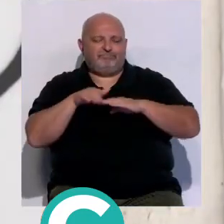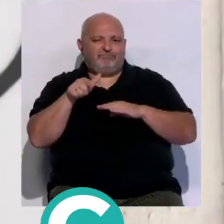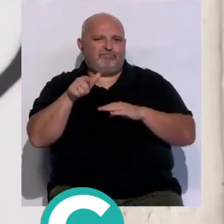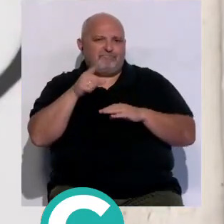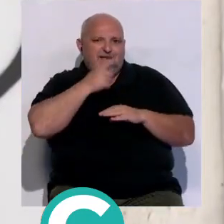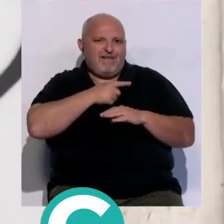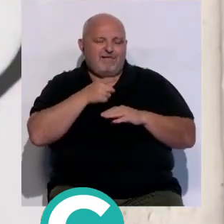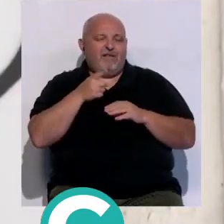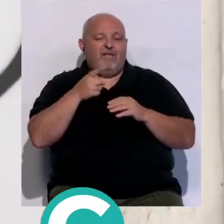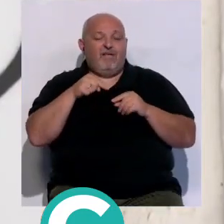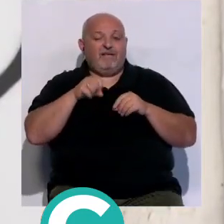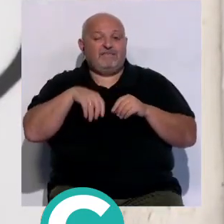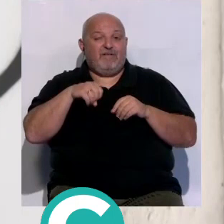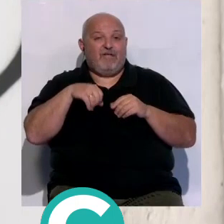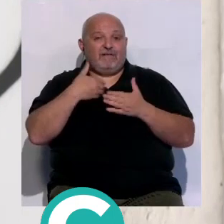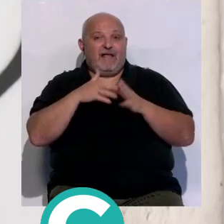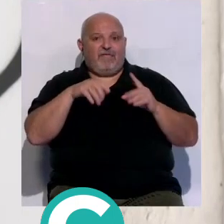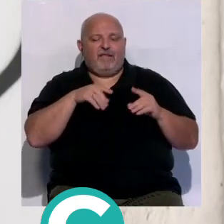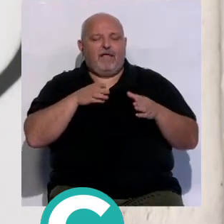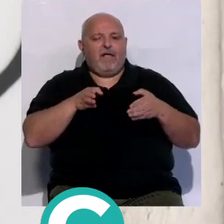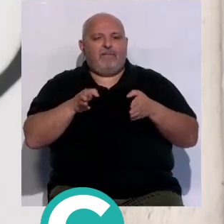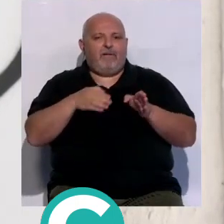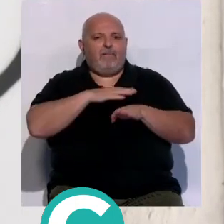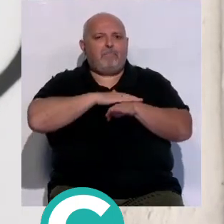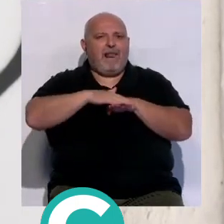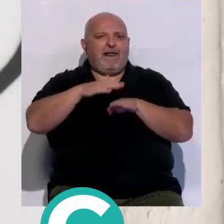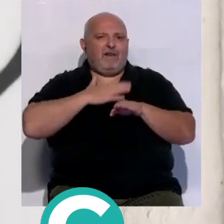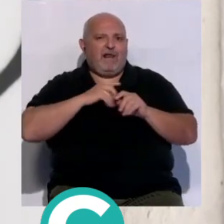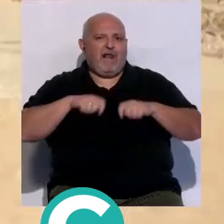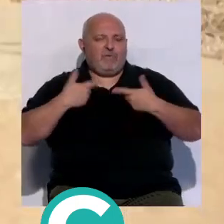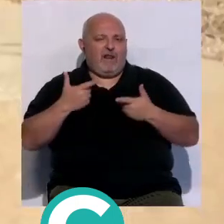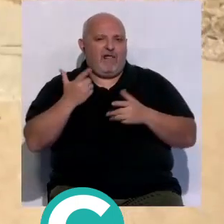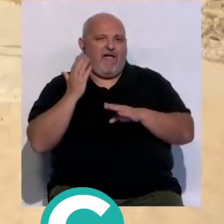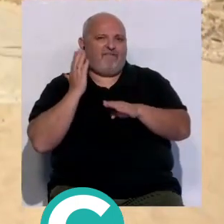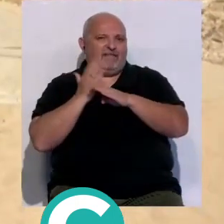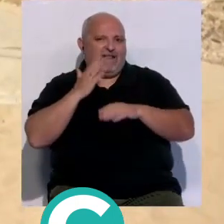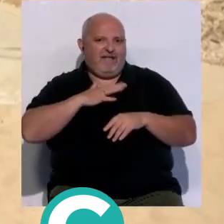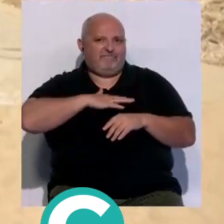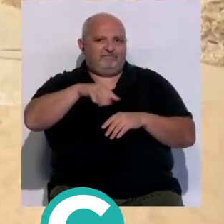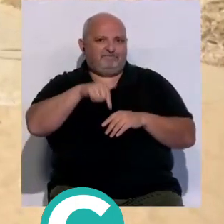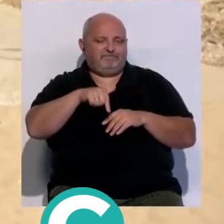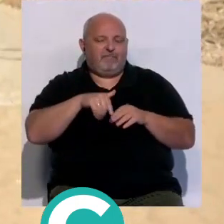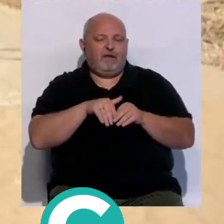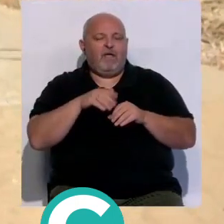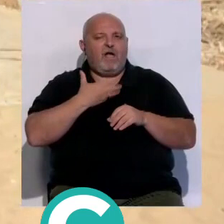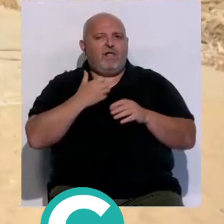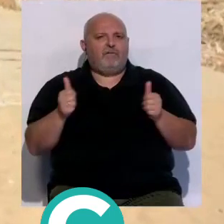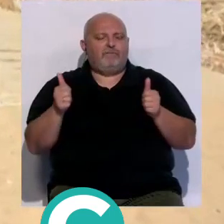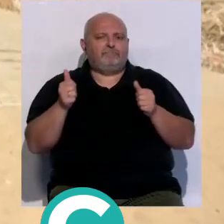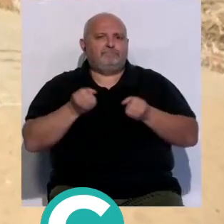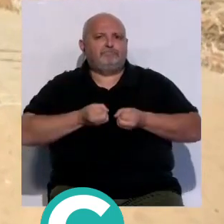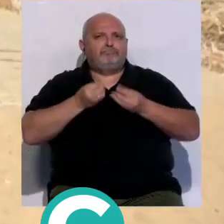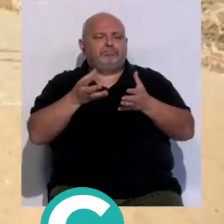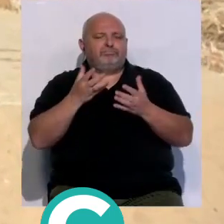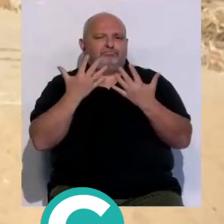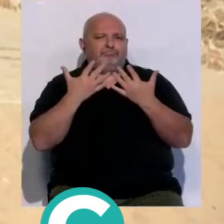de San Fernando a Cádiz discurre por suelos del parque natural Bahía de Cádiz en la playa de cortadura el alcalde ha comparecido ante los